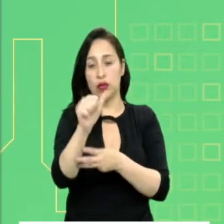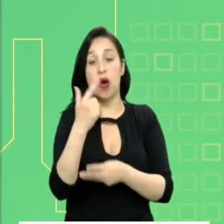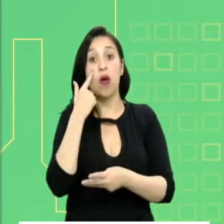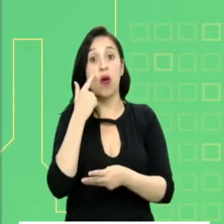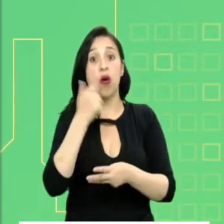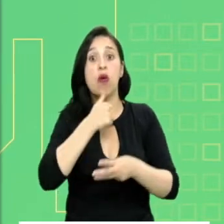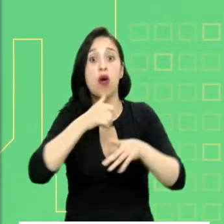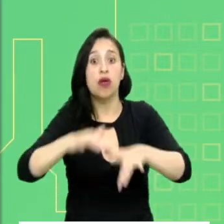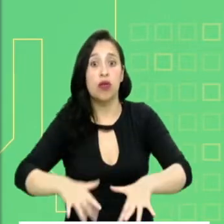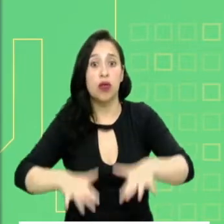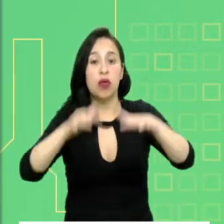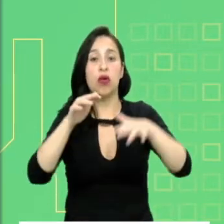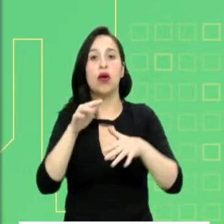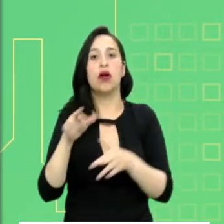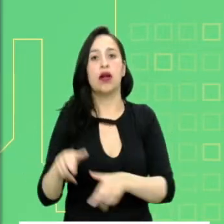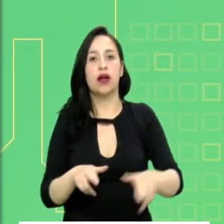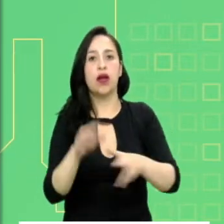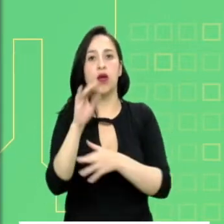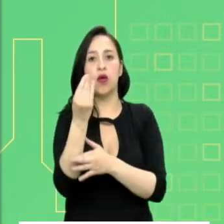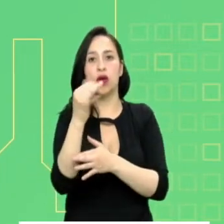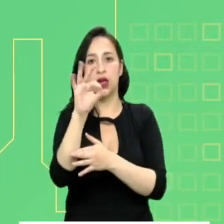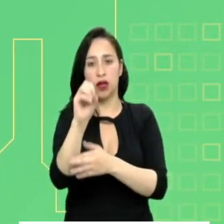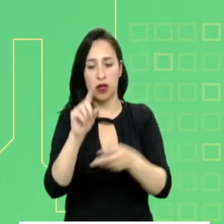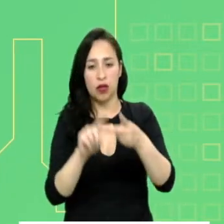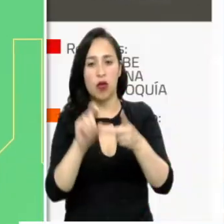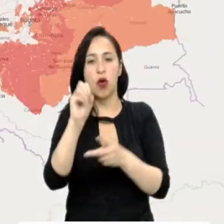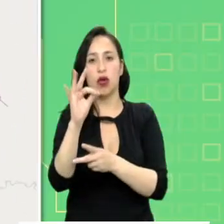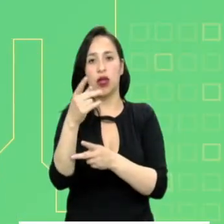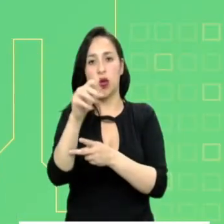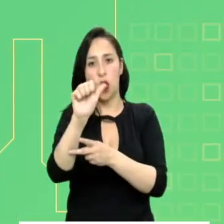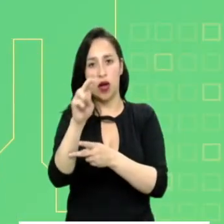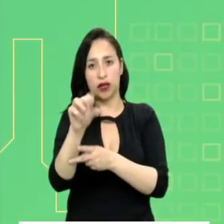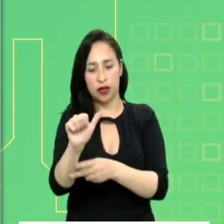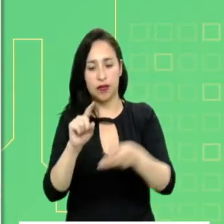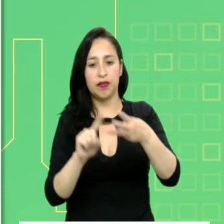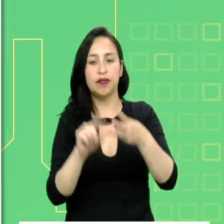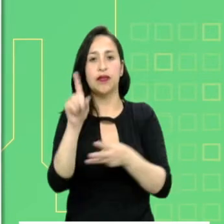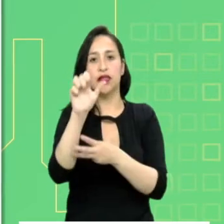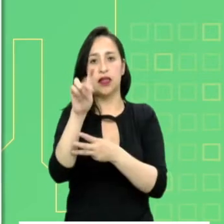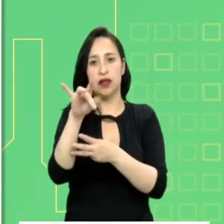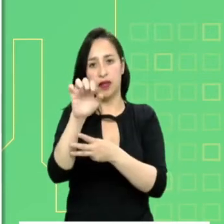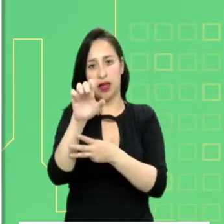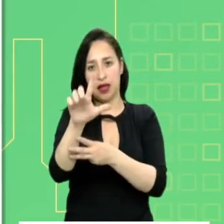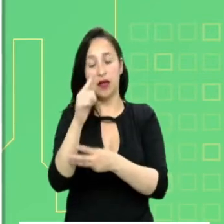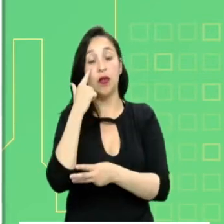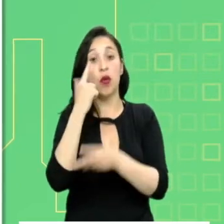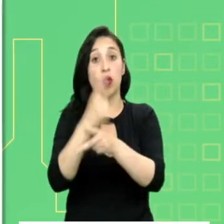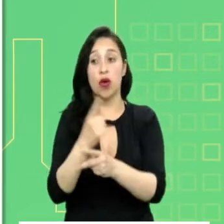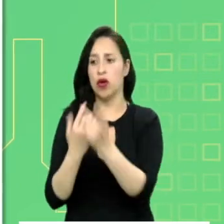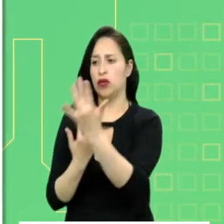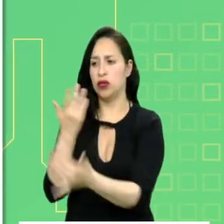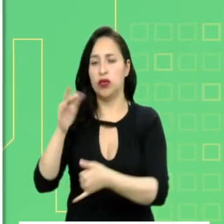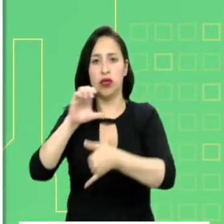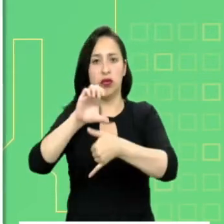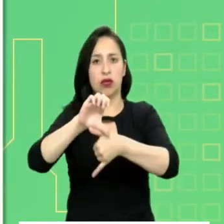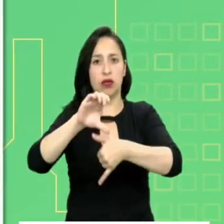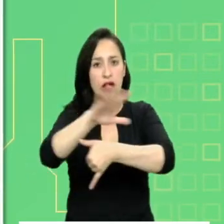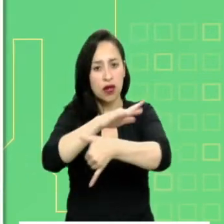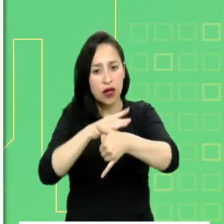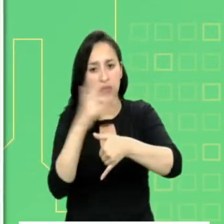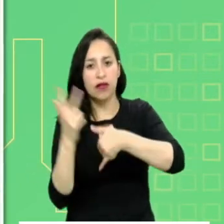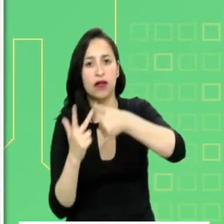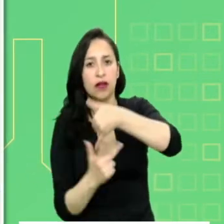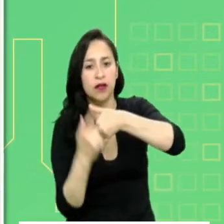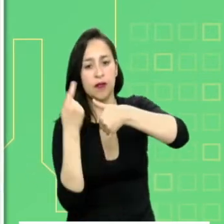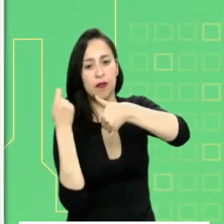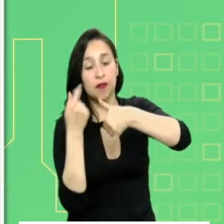y Surba. Recaución por crecientes en los ríos Quito, Orteguasa y San Miguel. Alerta por probabilidad de incendios en las